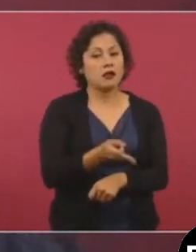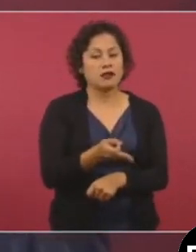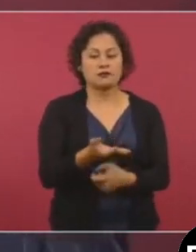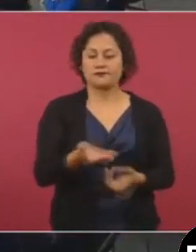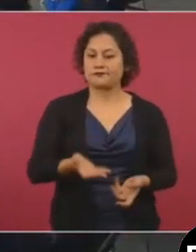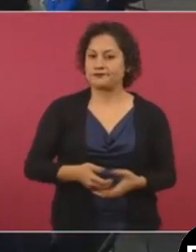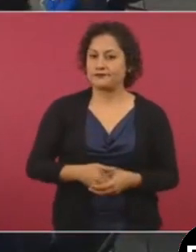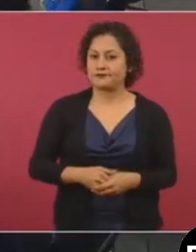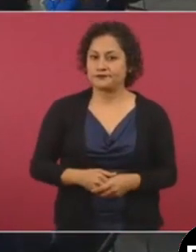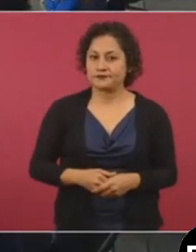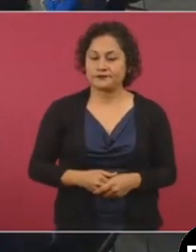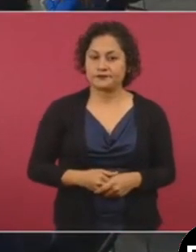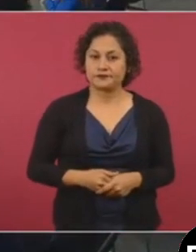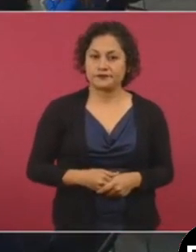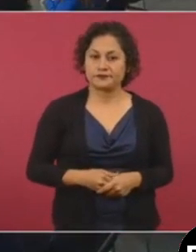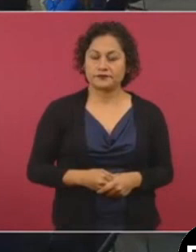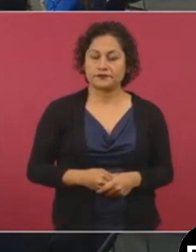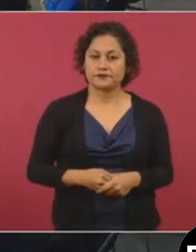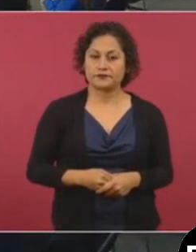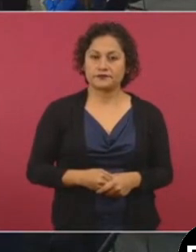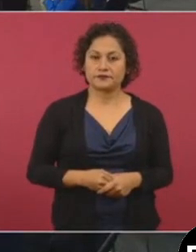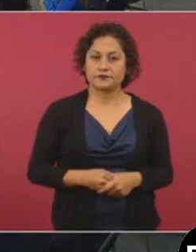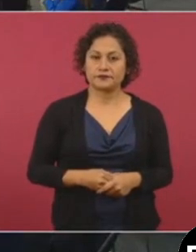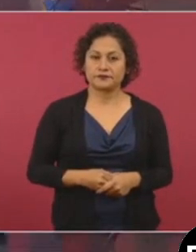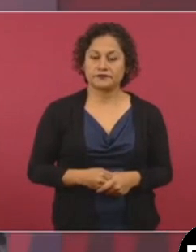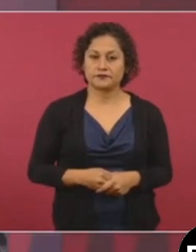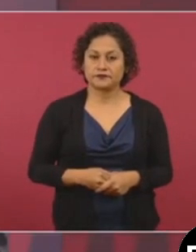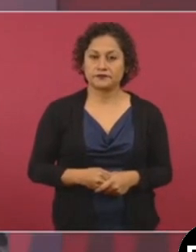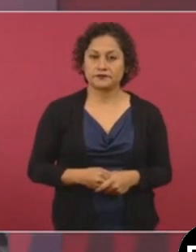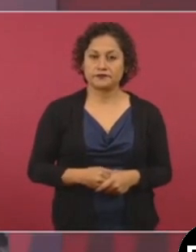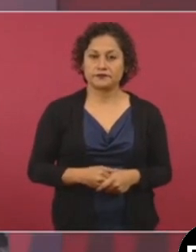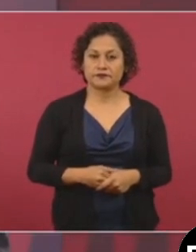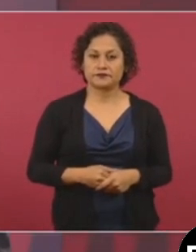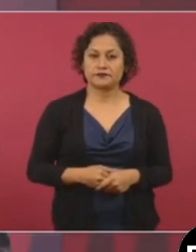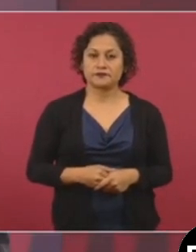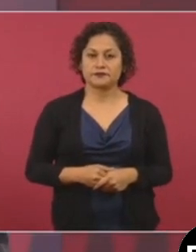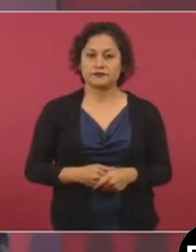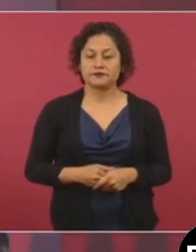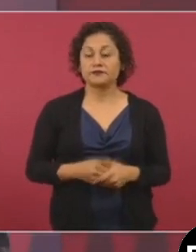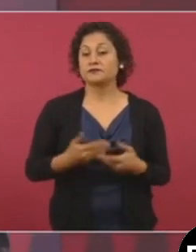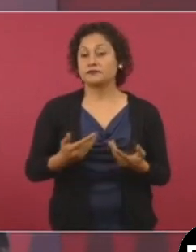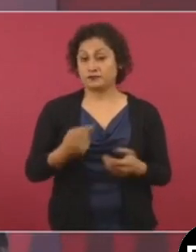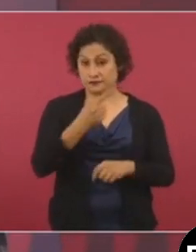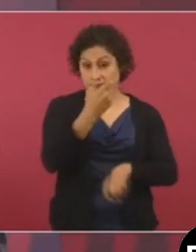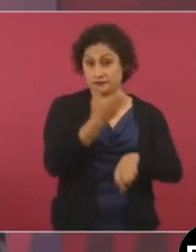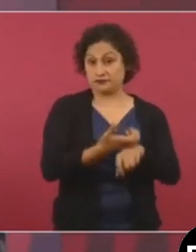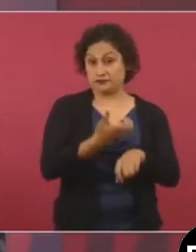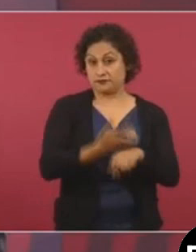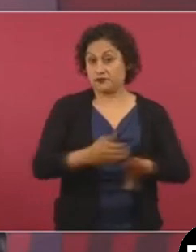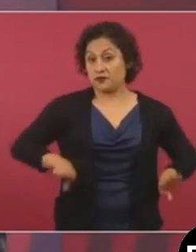Y esos conservadores de Estados Unidos